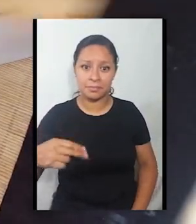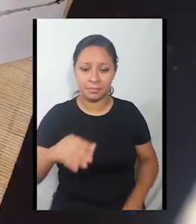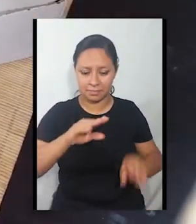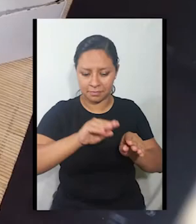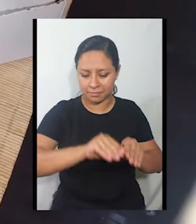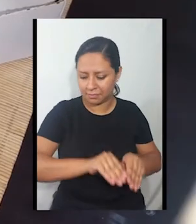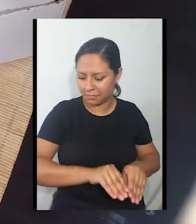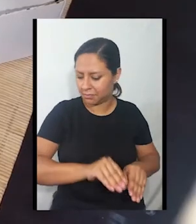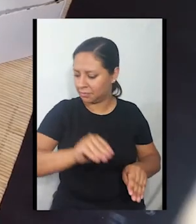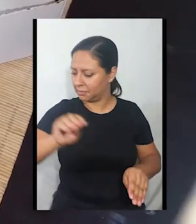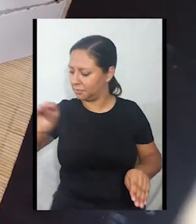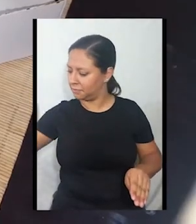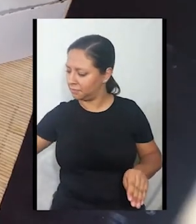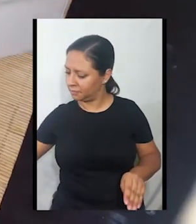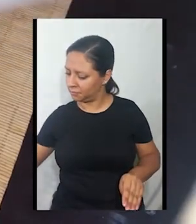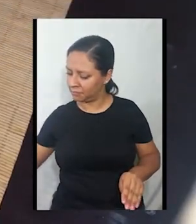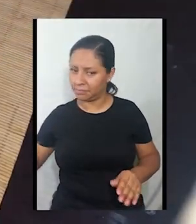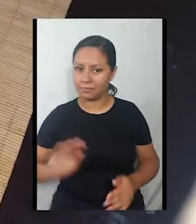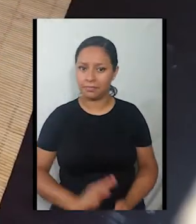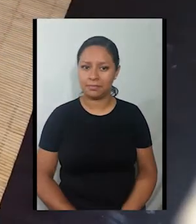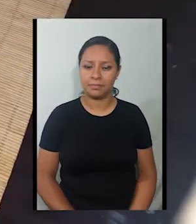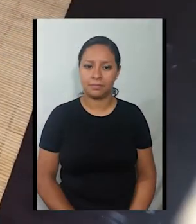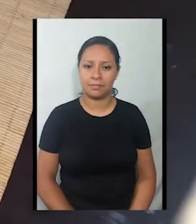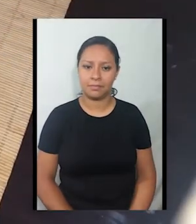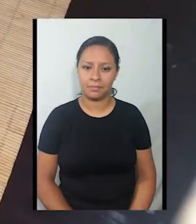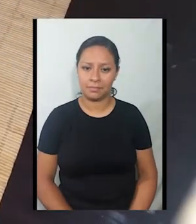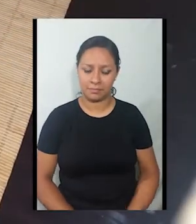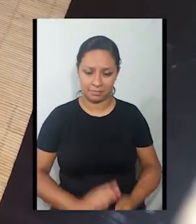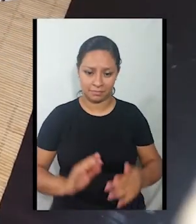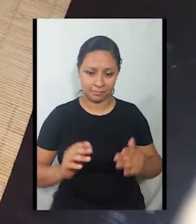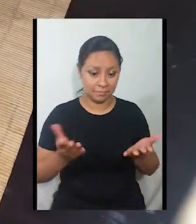y nos quedará así.